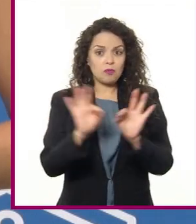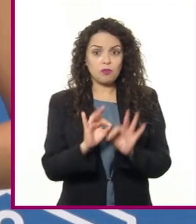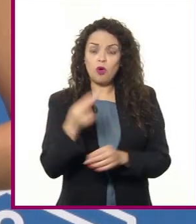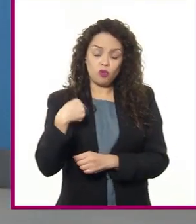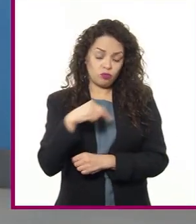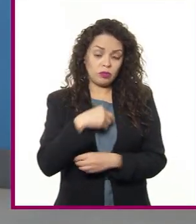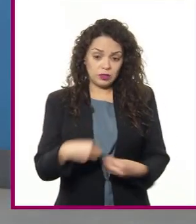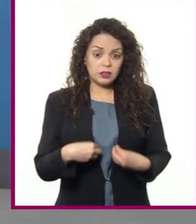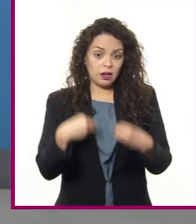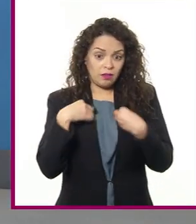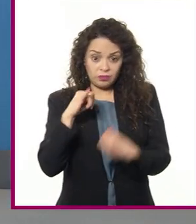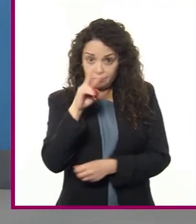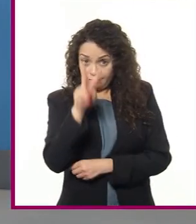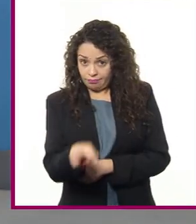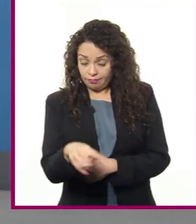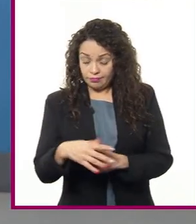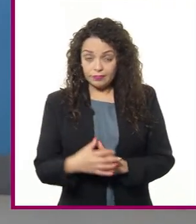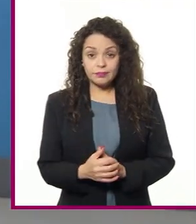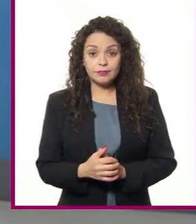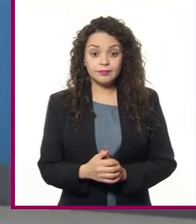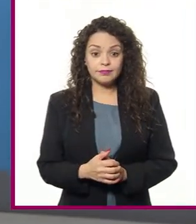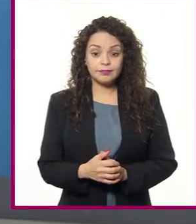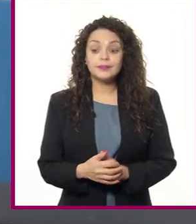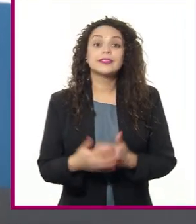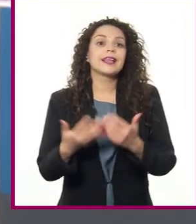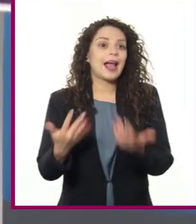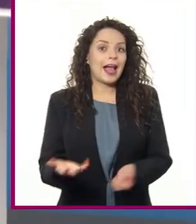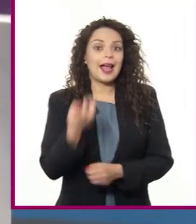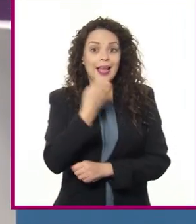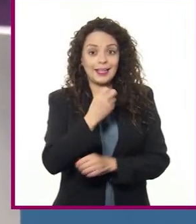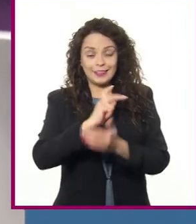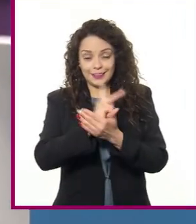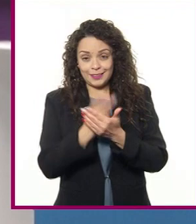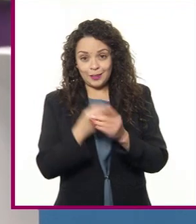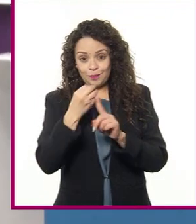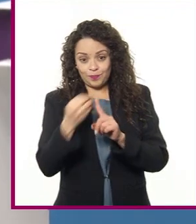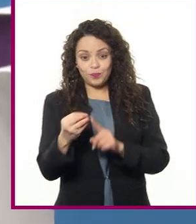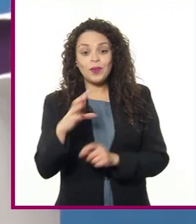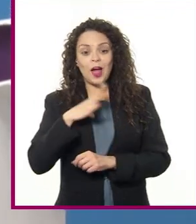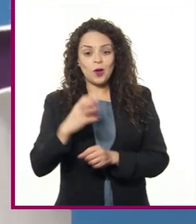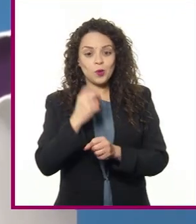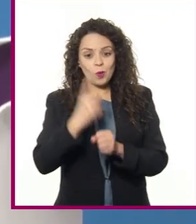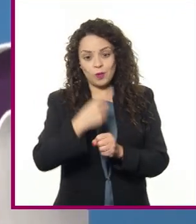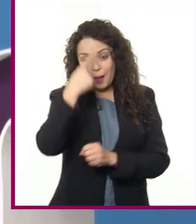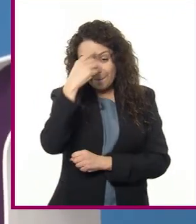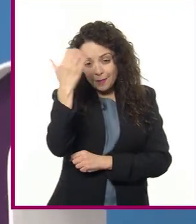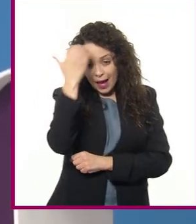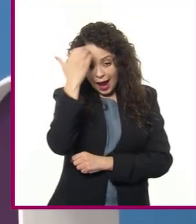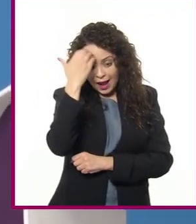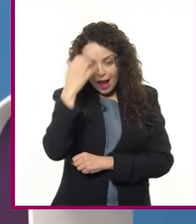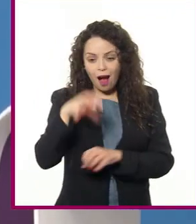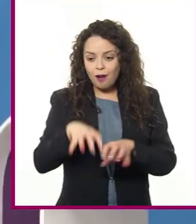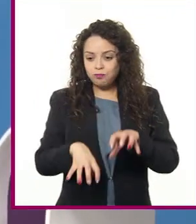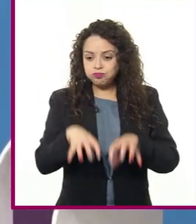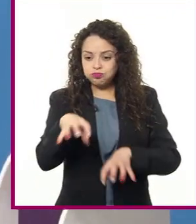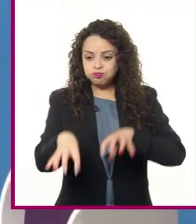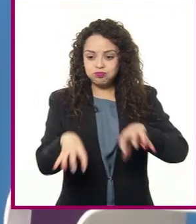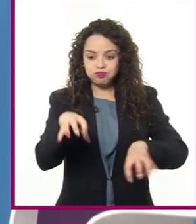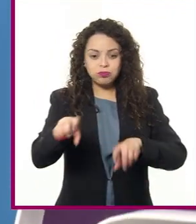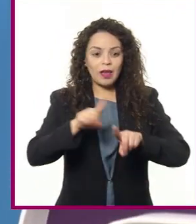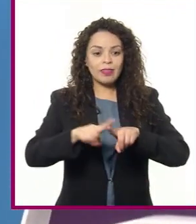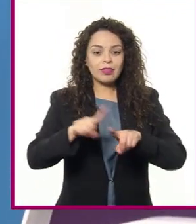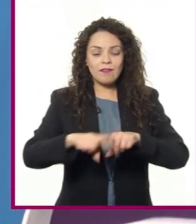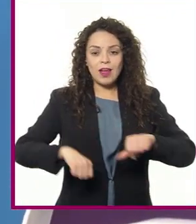vida diaria. Pues en esta sesión tendremos la oportunidad de conocer la distribución de las diferentes